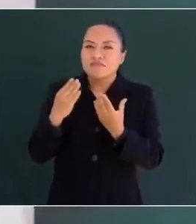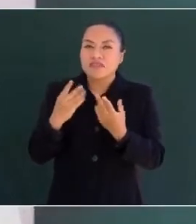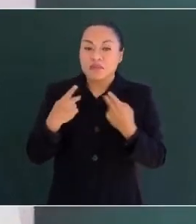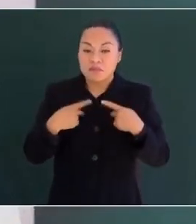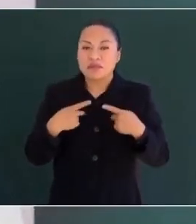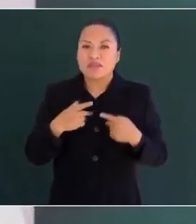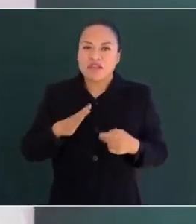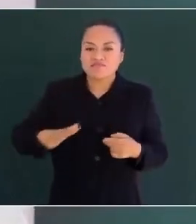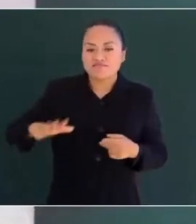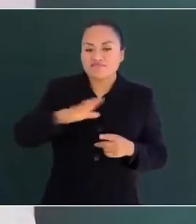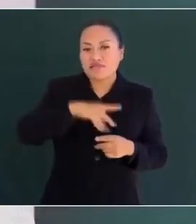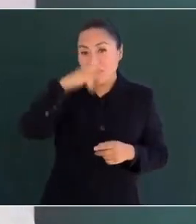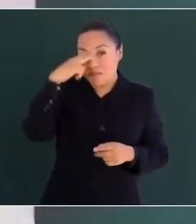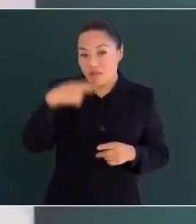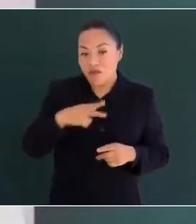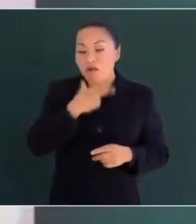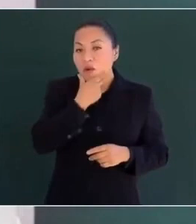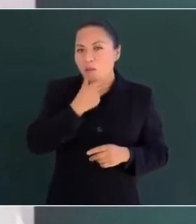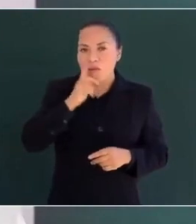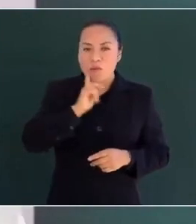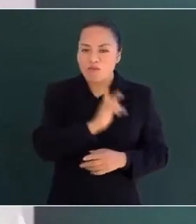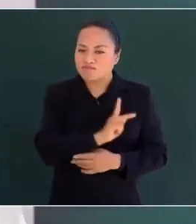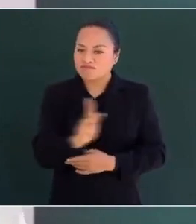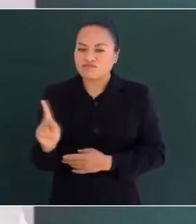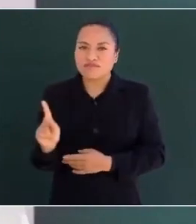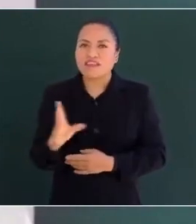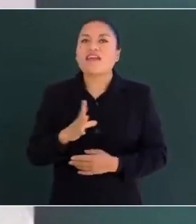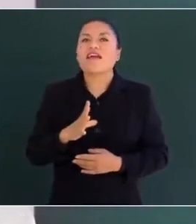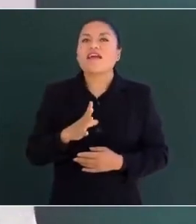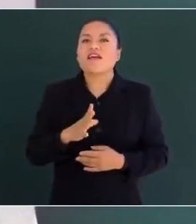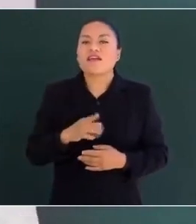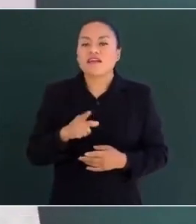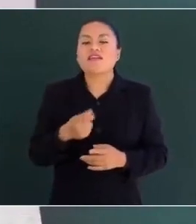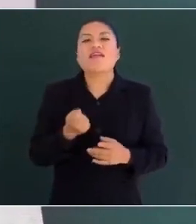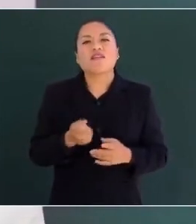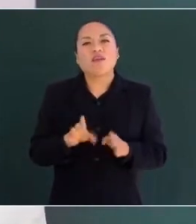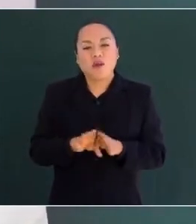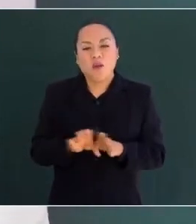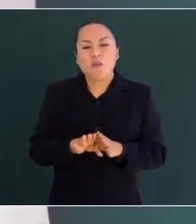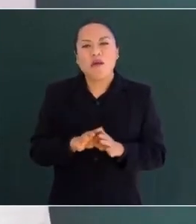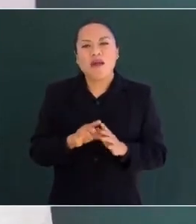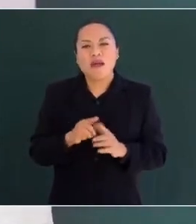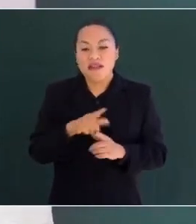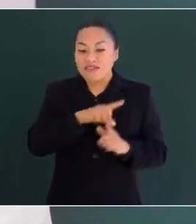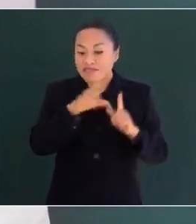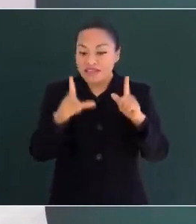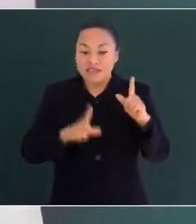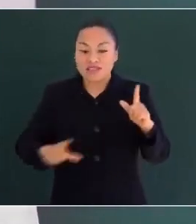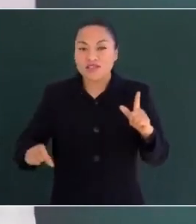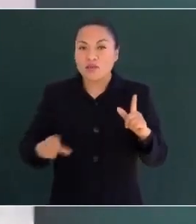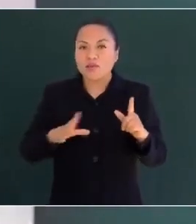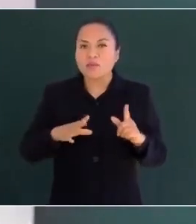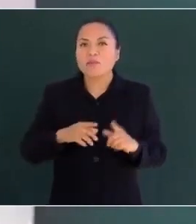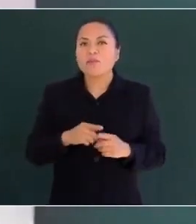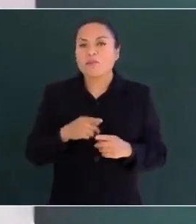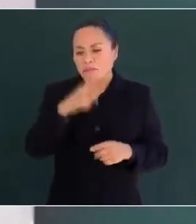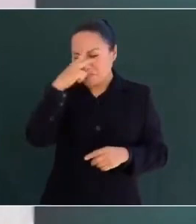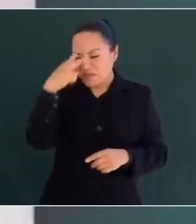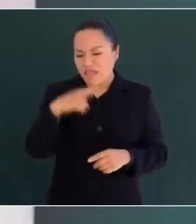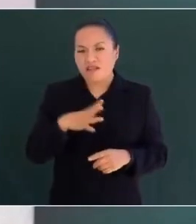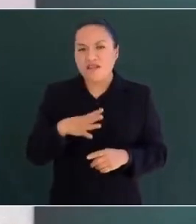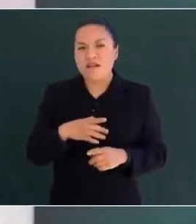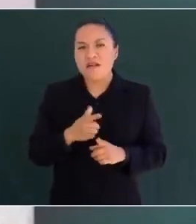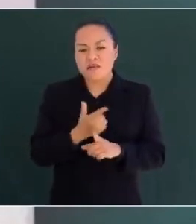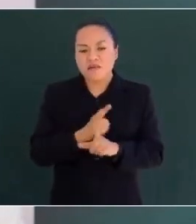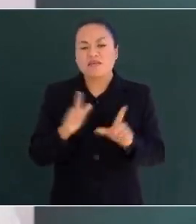mexicanos, las mexicanas, somos la consecuencia de un proyecto de nación federal y republicana, de